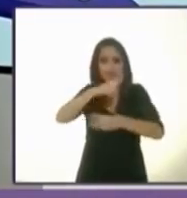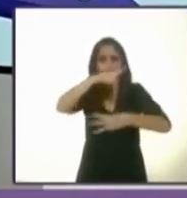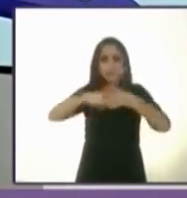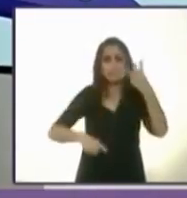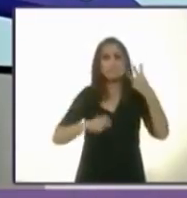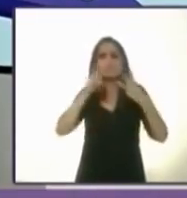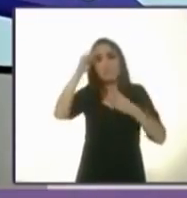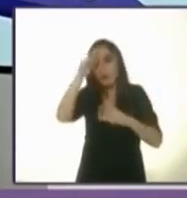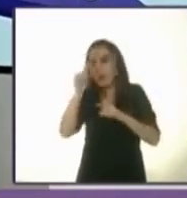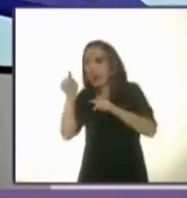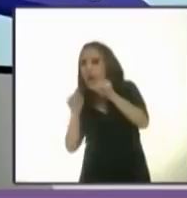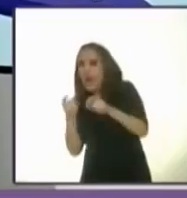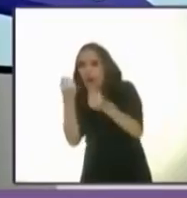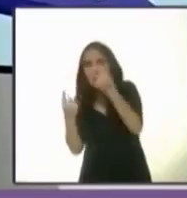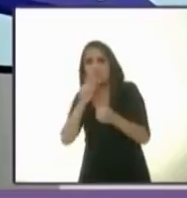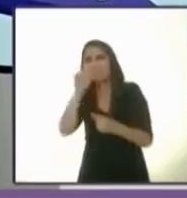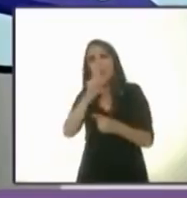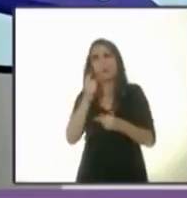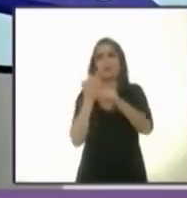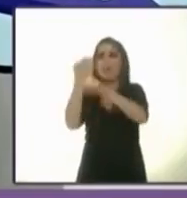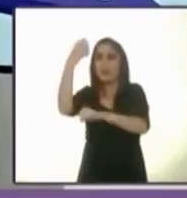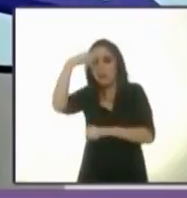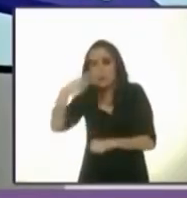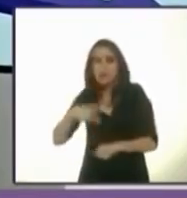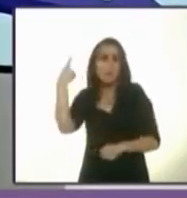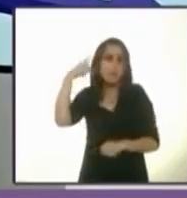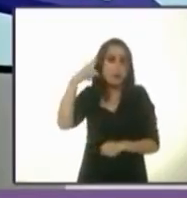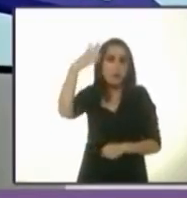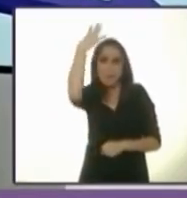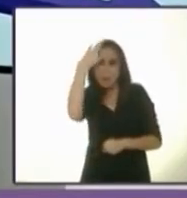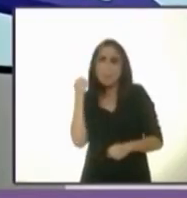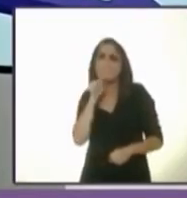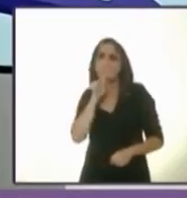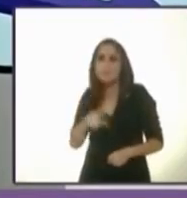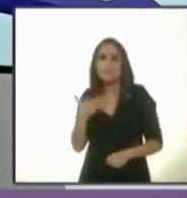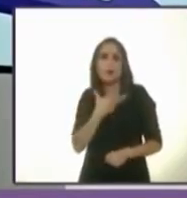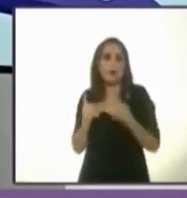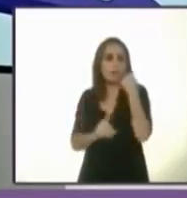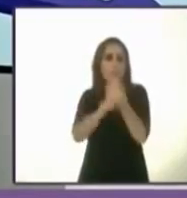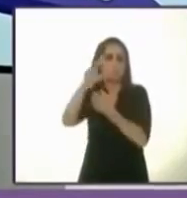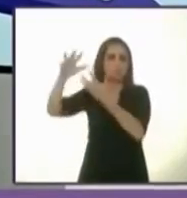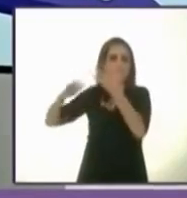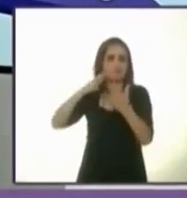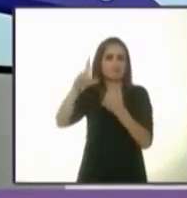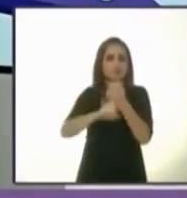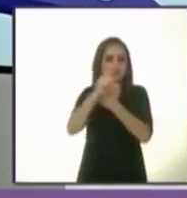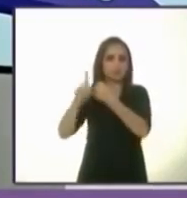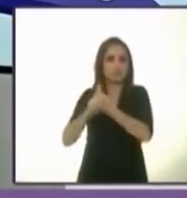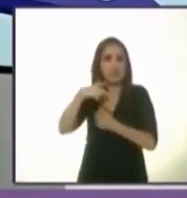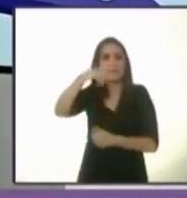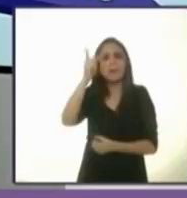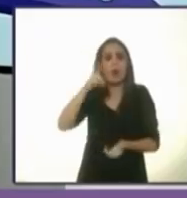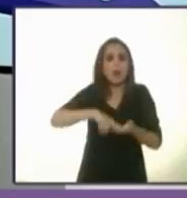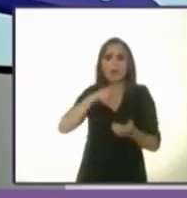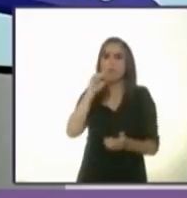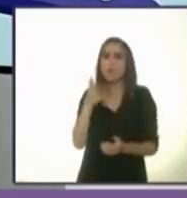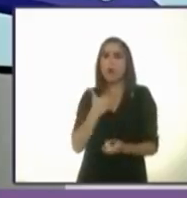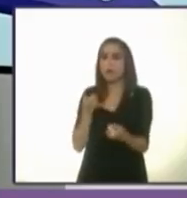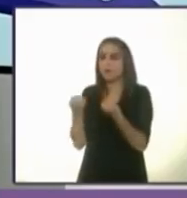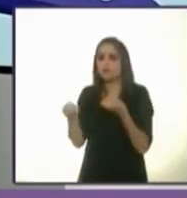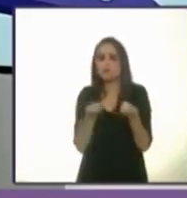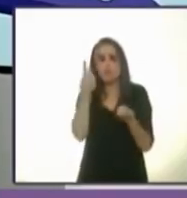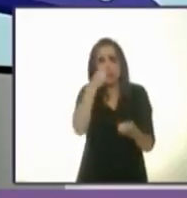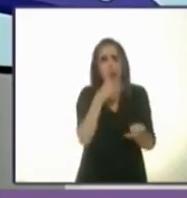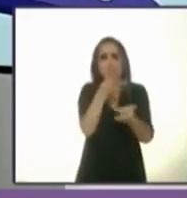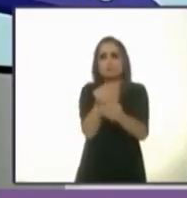problemas que compartimos con el Estado de México, Puebla, Hidalgo y Morelos. Y sin embargo, no tenemos ningún espacio de coordinación para resolverlos.